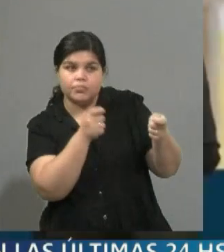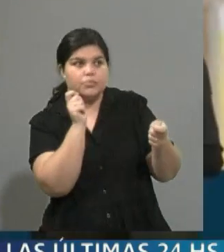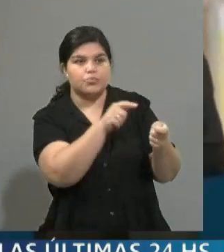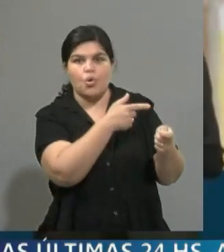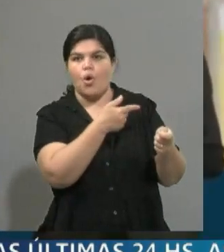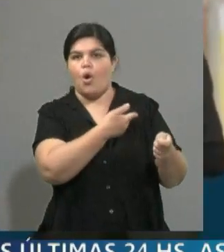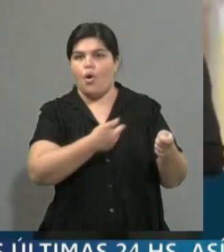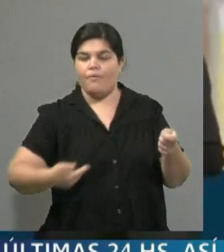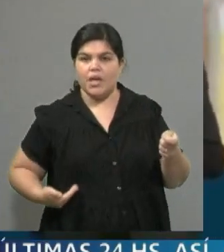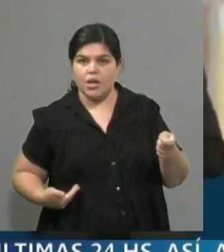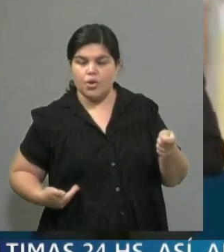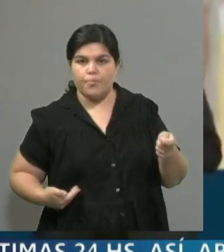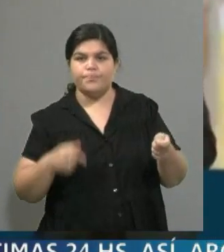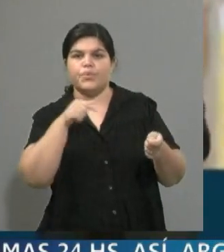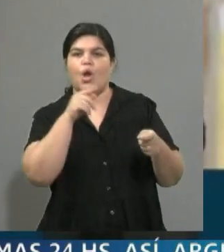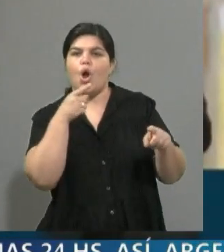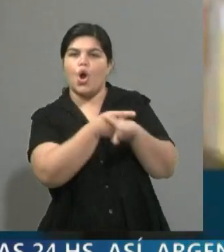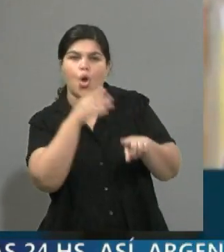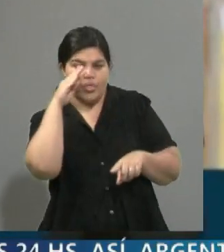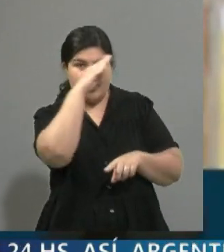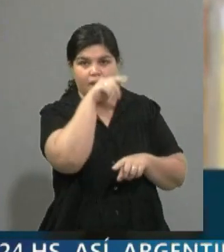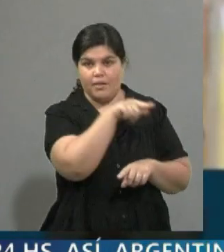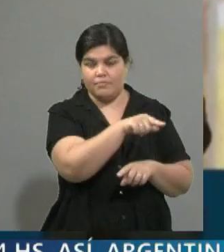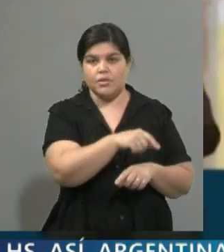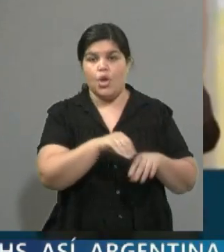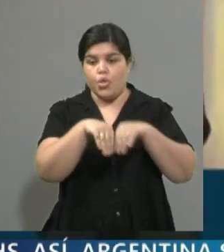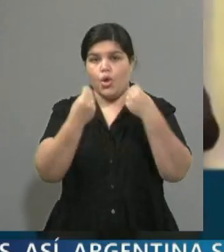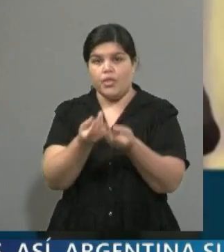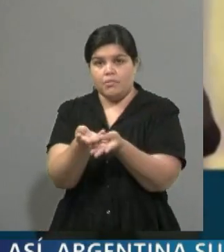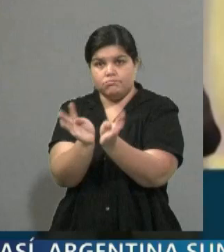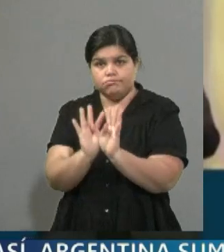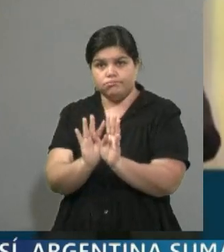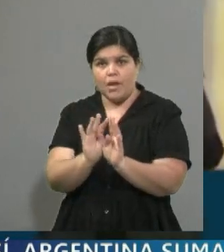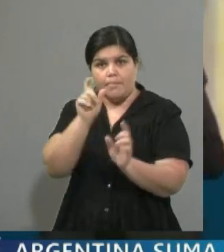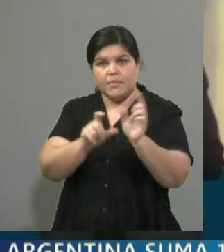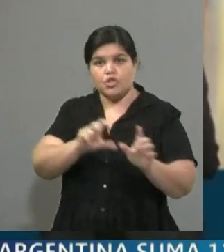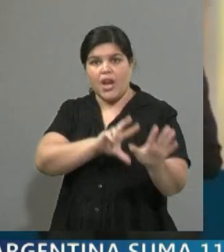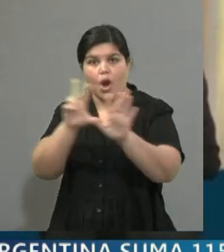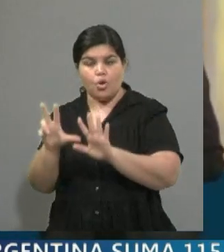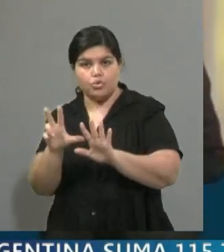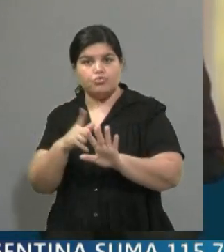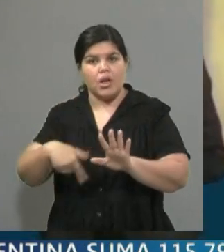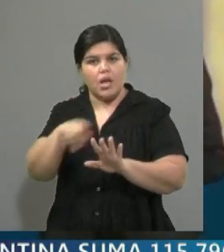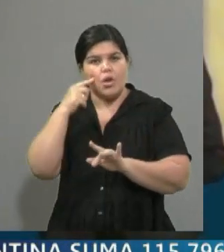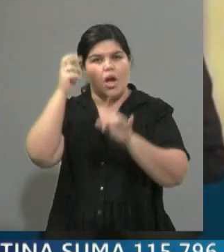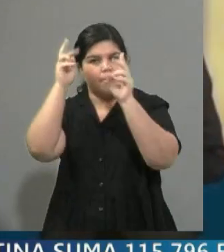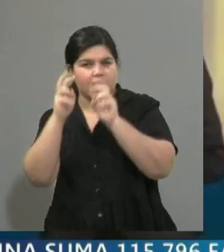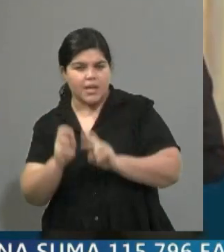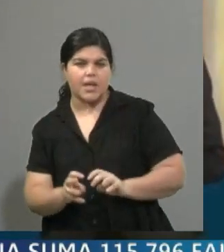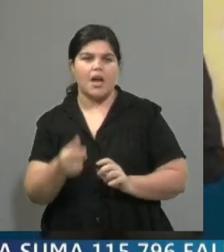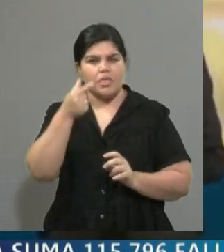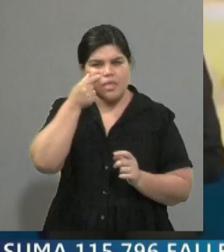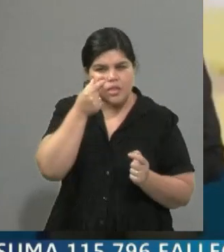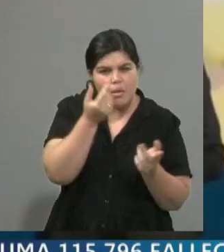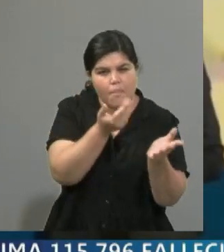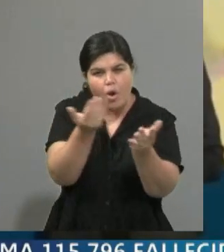no son denuncias formales. ¿Por qué? Porque es un grupo de ocho parlamentarios que se ha dedicado a investigar, a tomar testimonios de